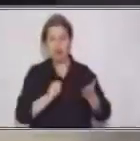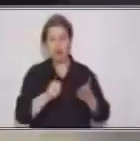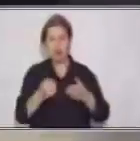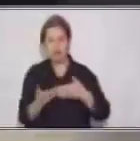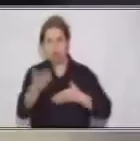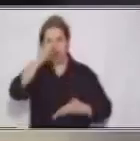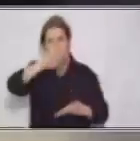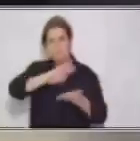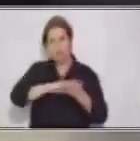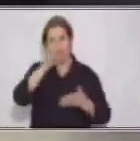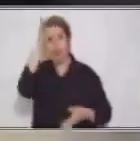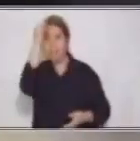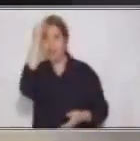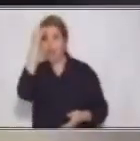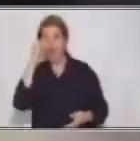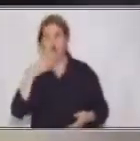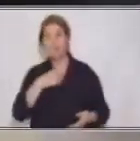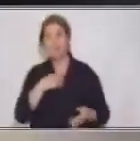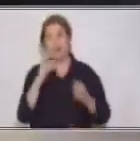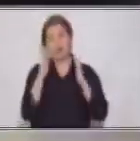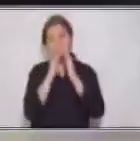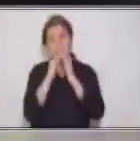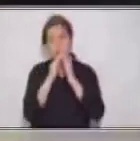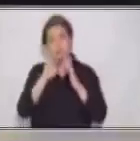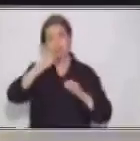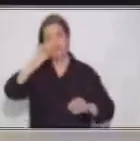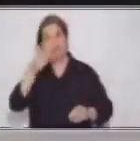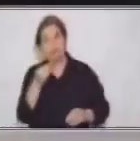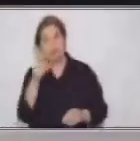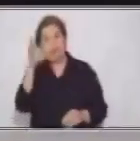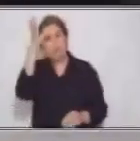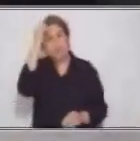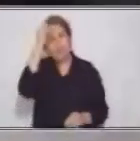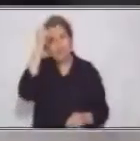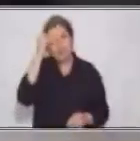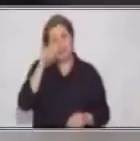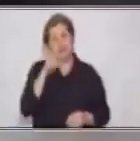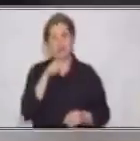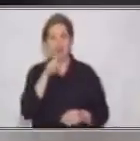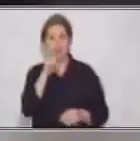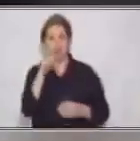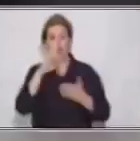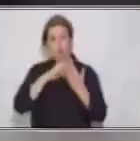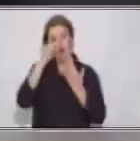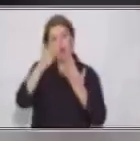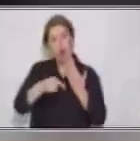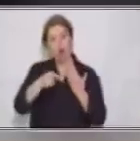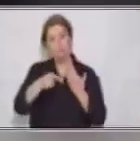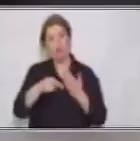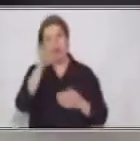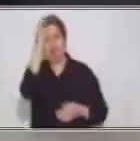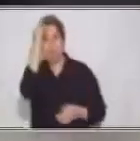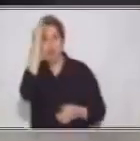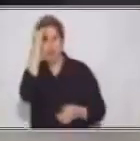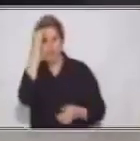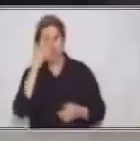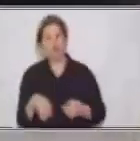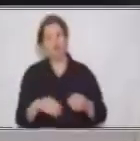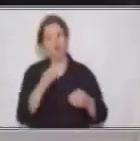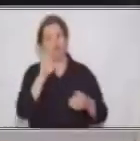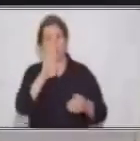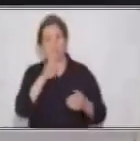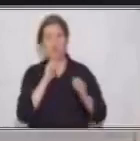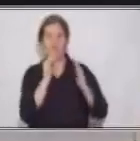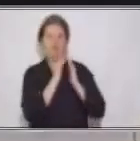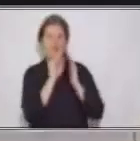Aprendo en Casa. ¿Qué aprendiste en el programa Aprendo en Casa? Comparte con un adulto lo aprendido y te